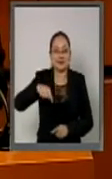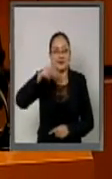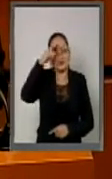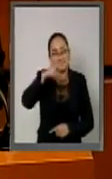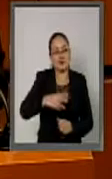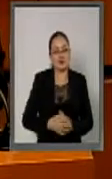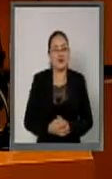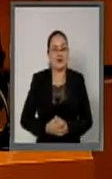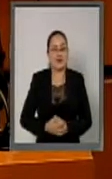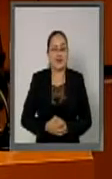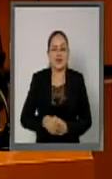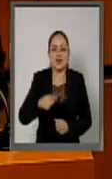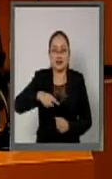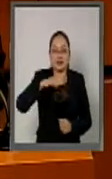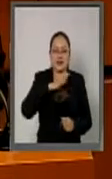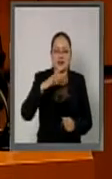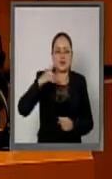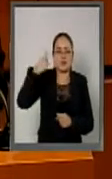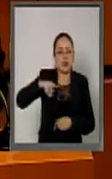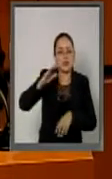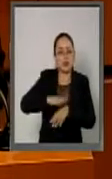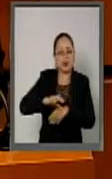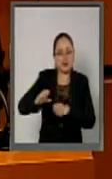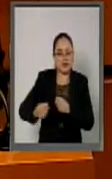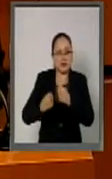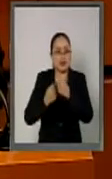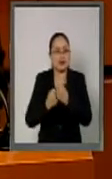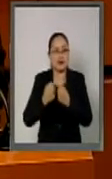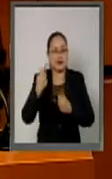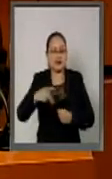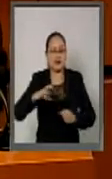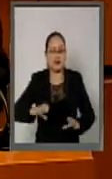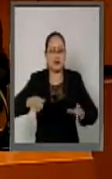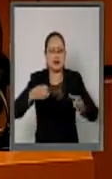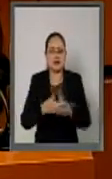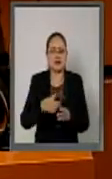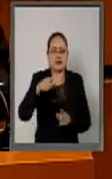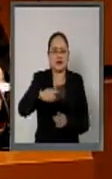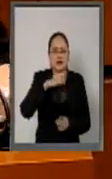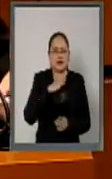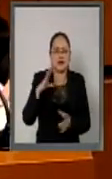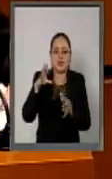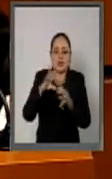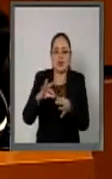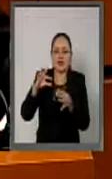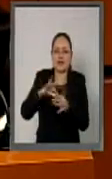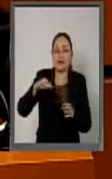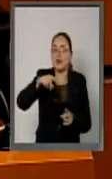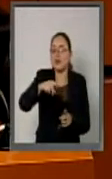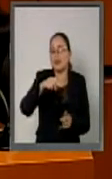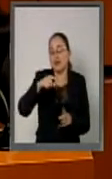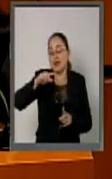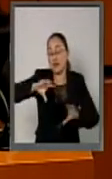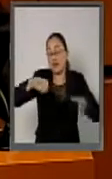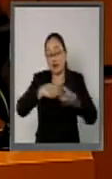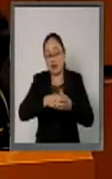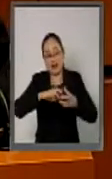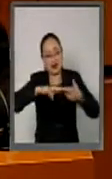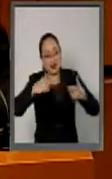a través del fortalecimiento del comercio intrarregional y con la región Asia-Pacífico.